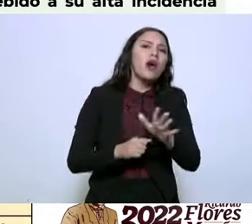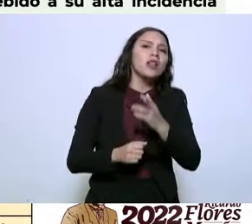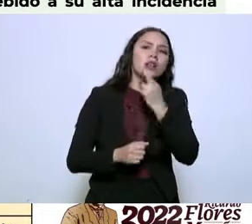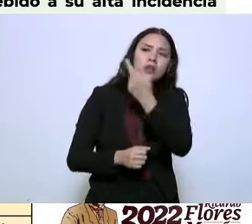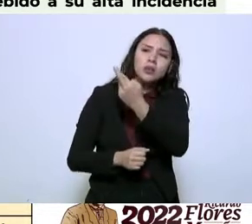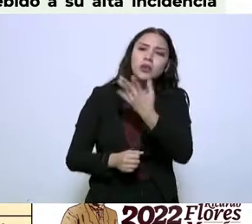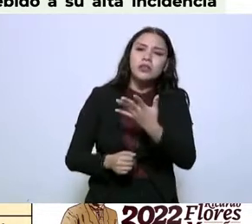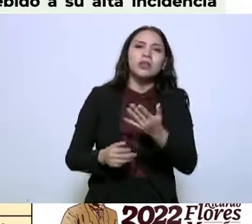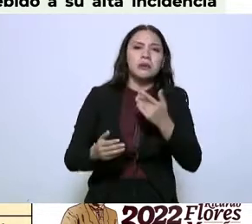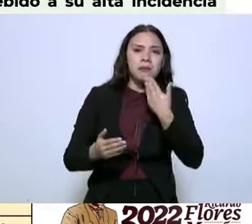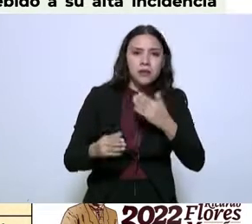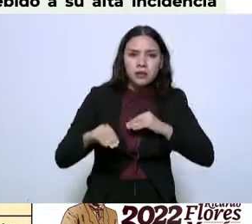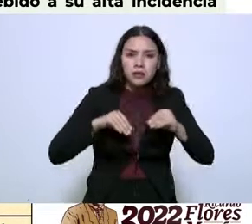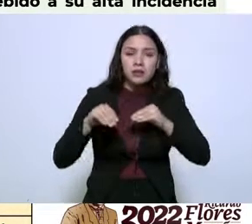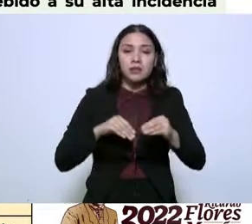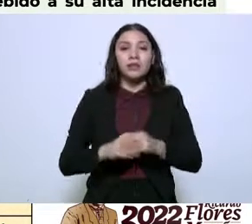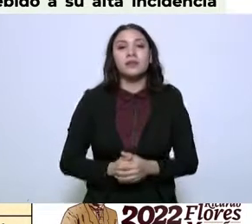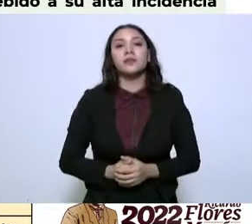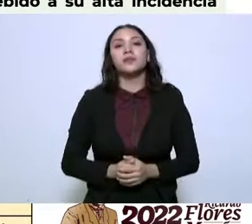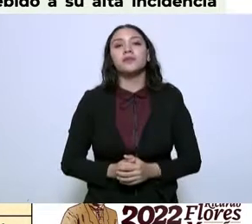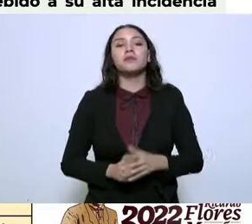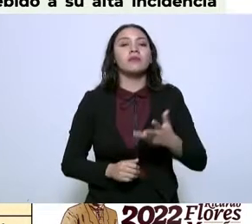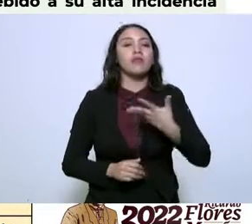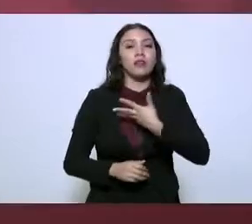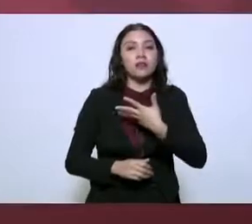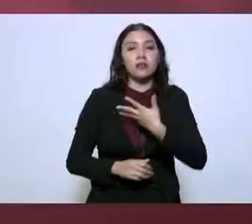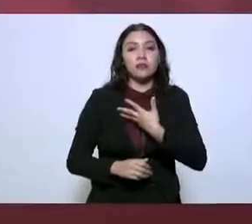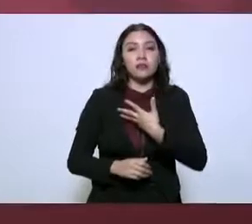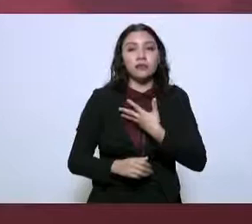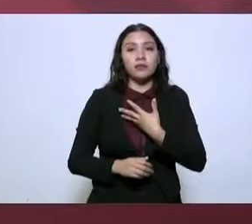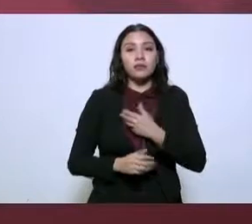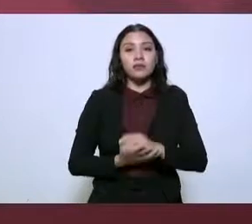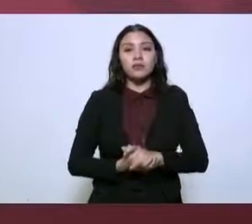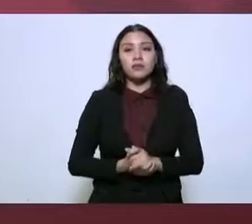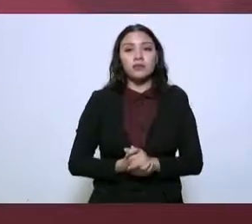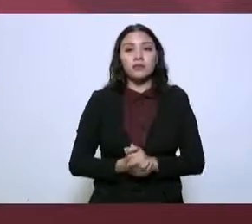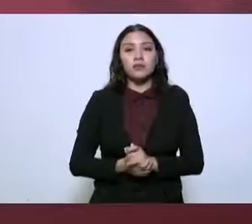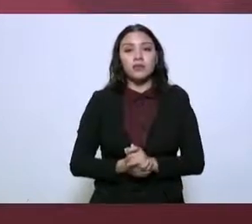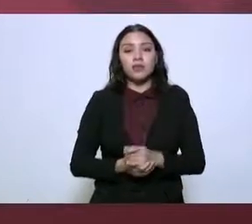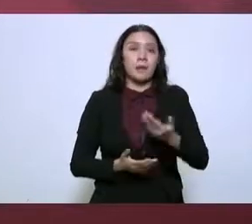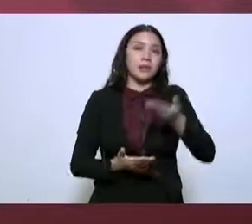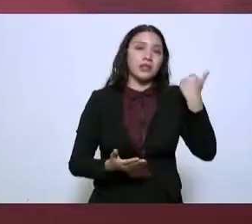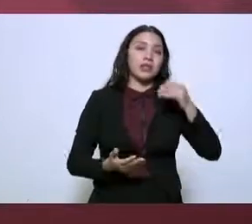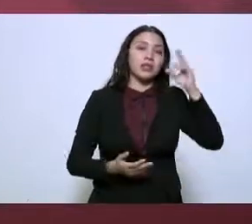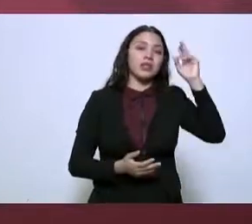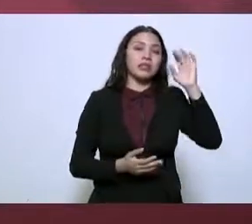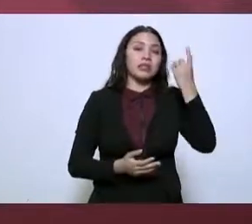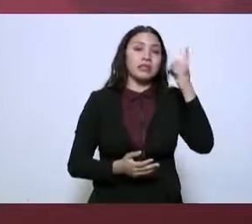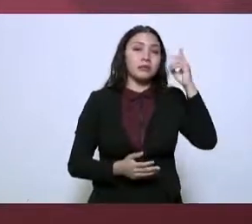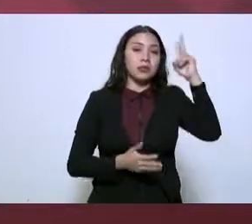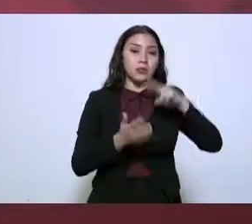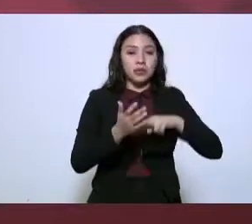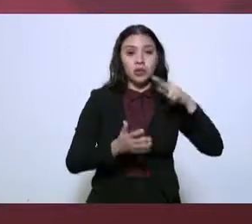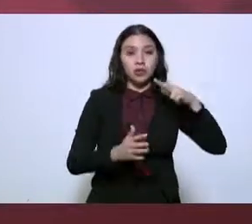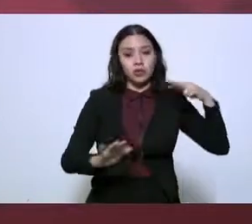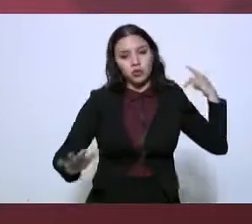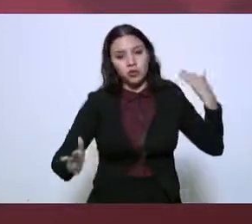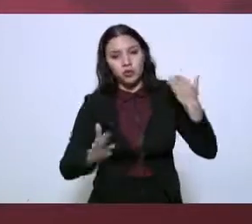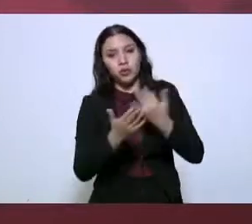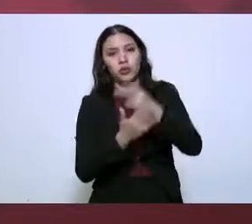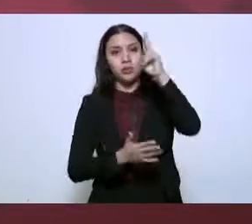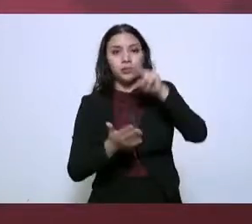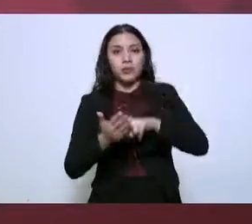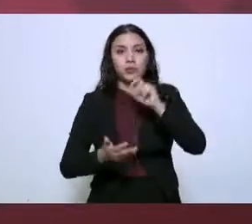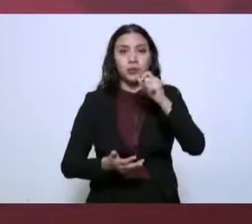que hemos tenido en este ámbito? Se han, entre el diciembre del 18 al 22,